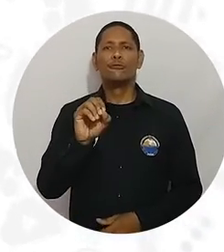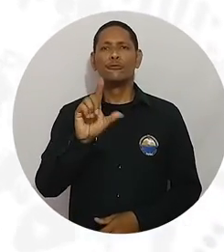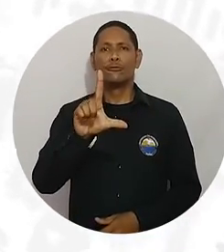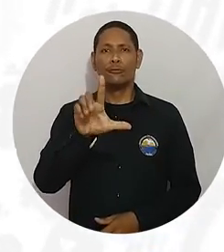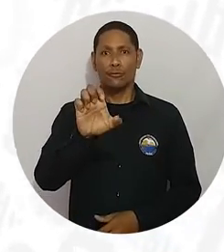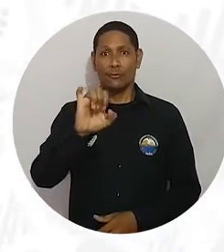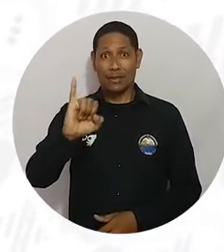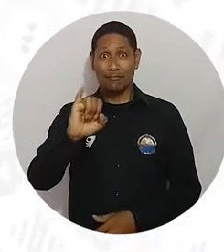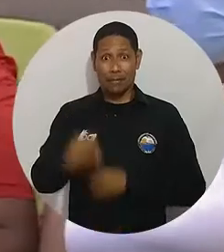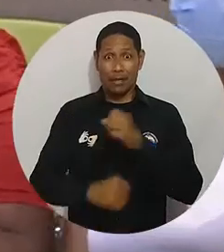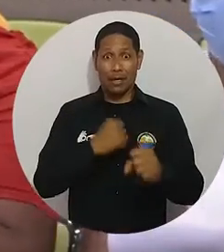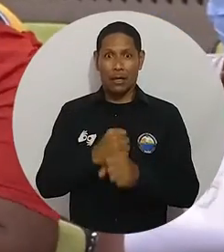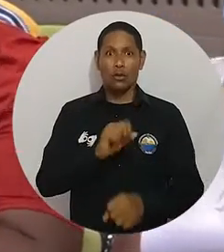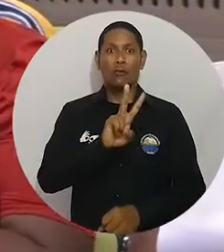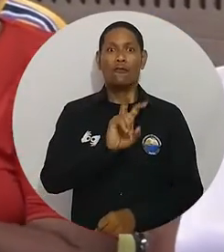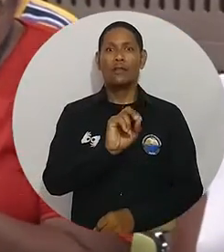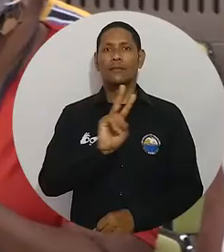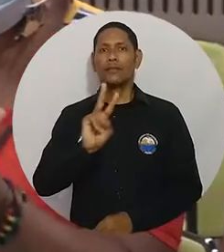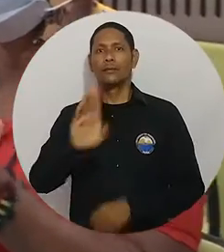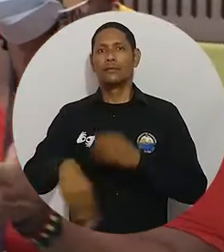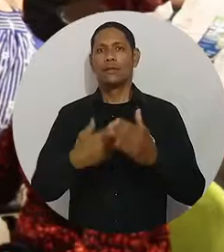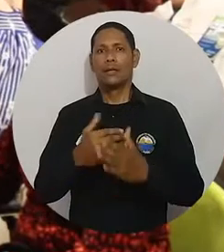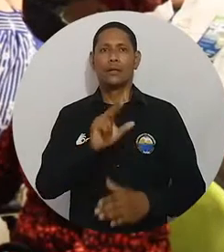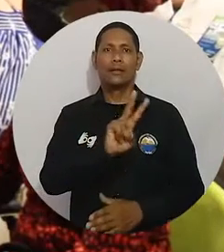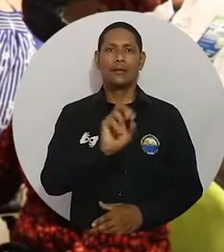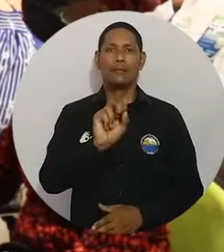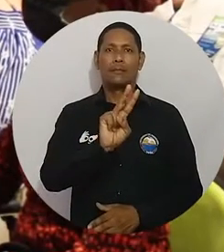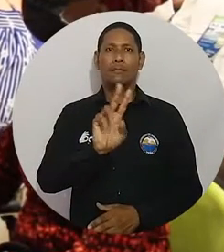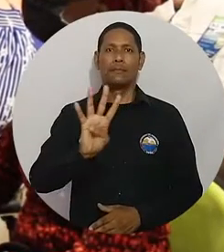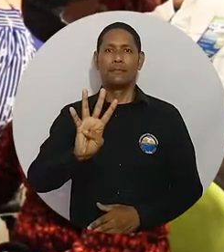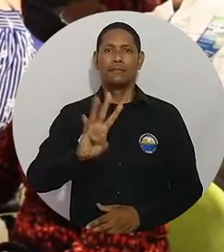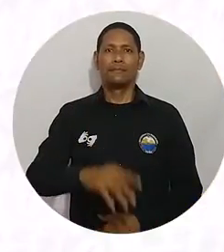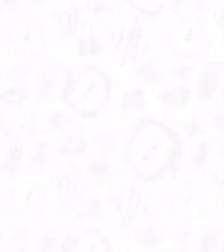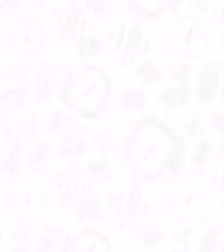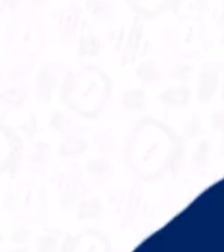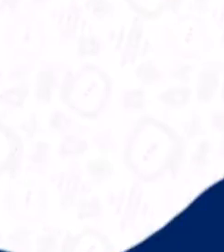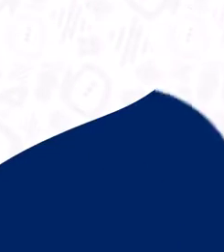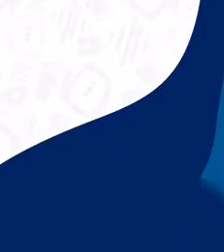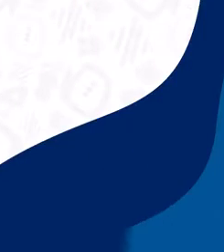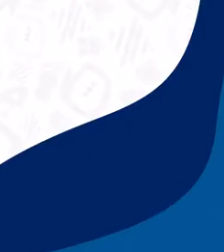de Estudios Interculturales OLEIL para el periodo 2022-2024.